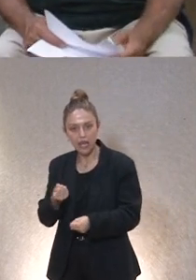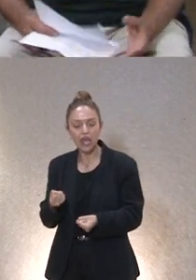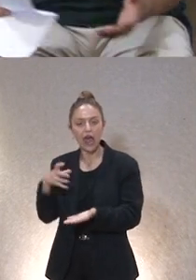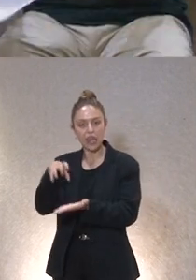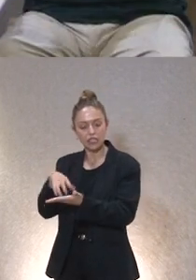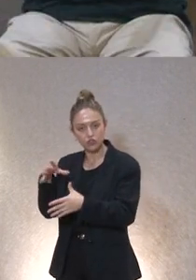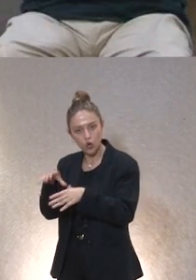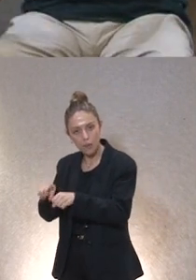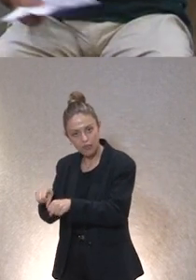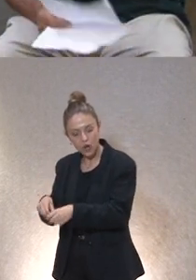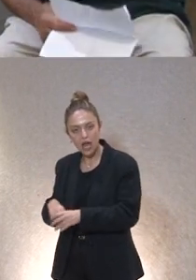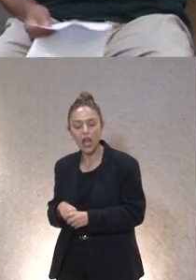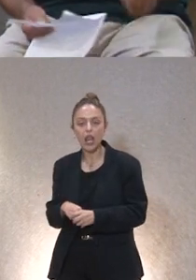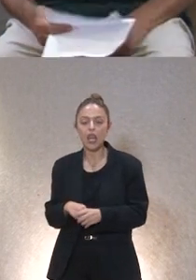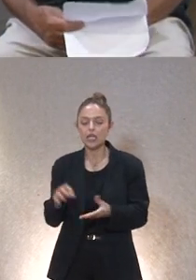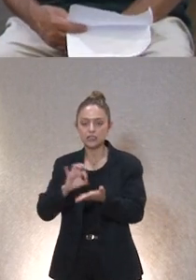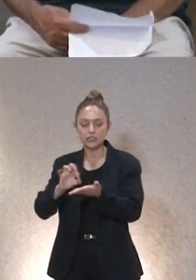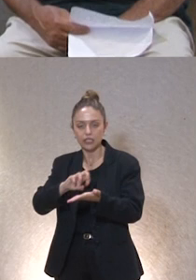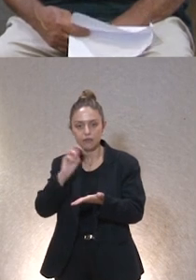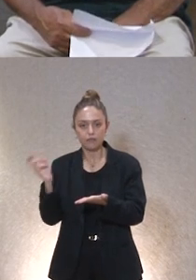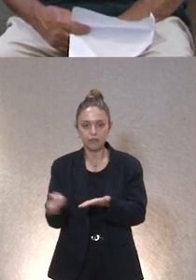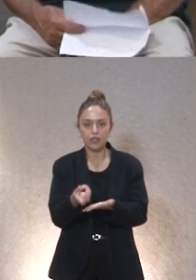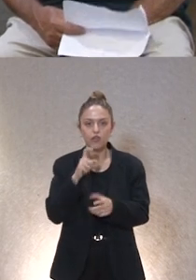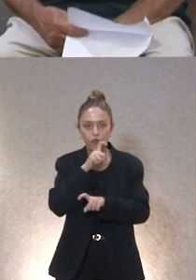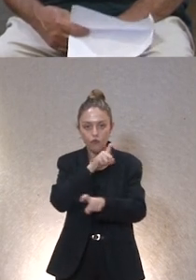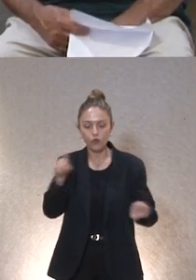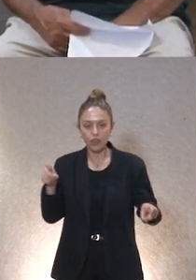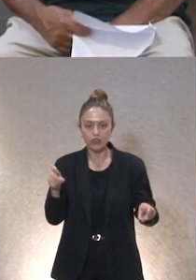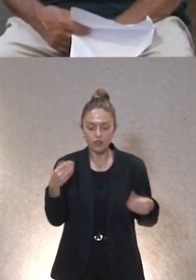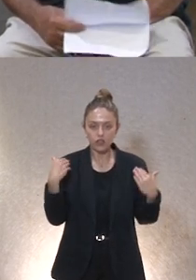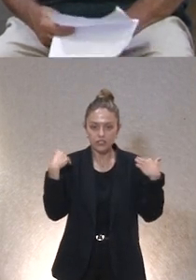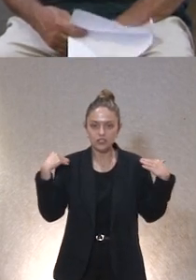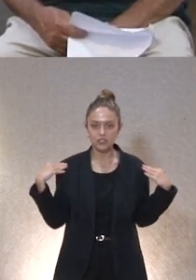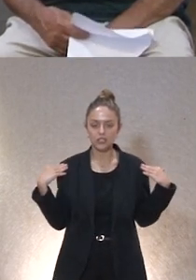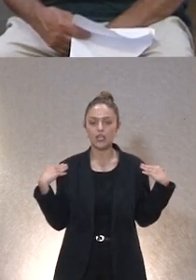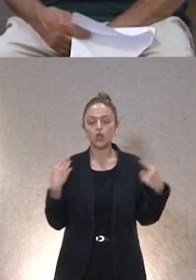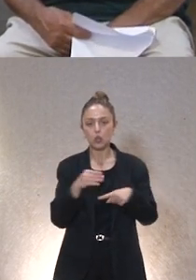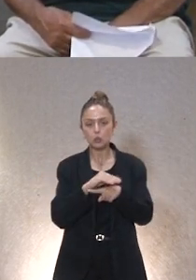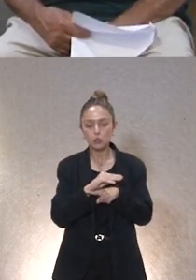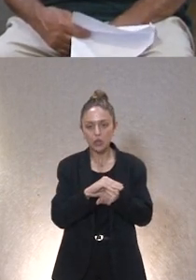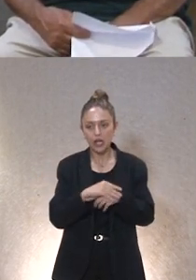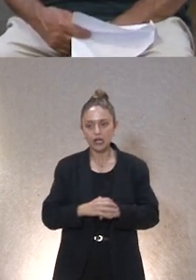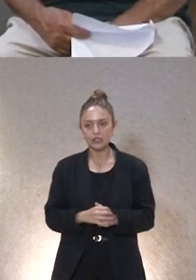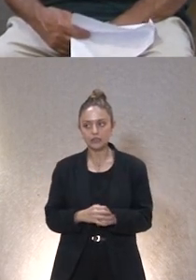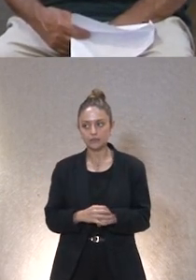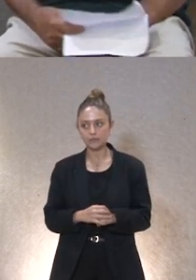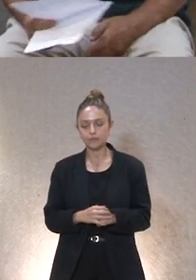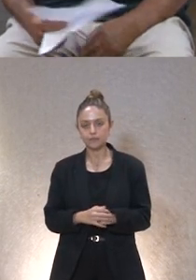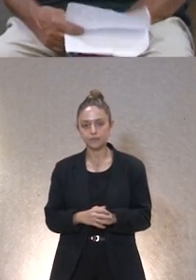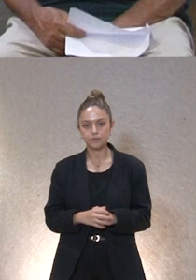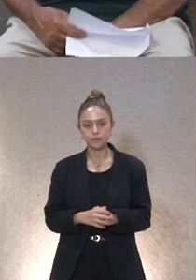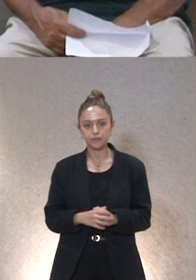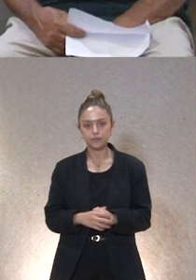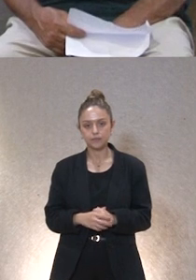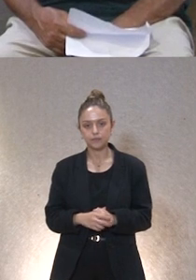ocupacionales es decir todos los servicios incluidos fundaciones tutelares o antiguas fundaciones tutelares para el apoyo a las personas bueno